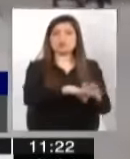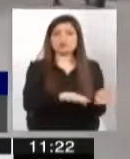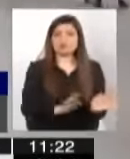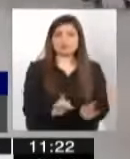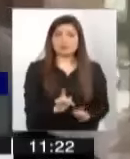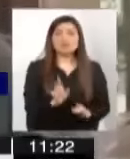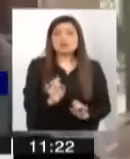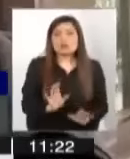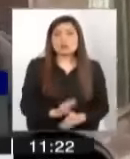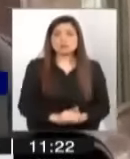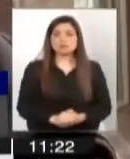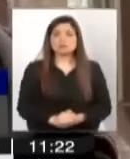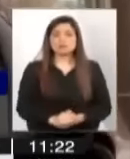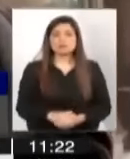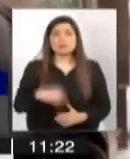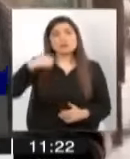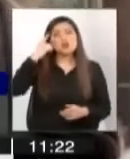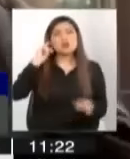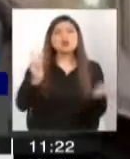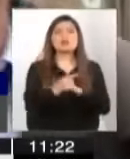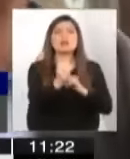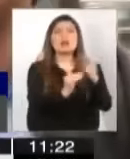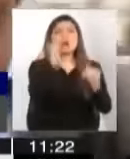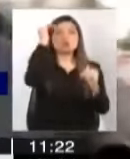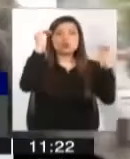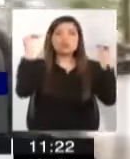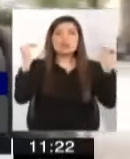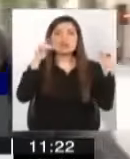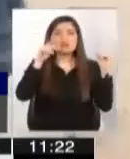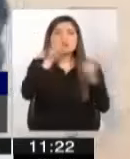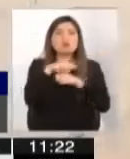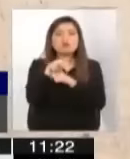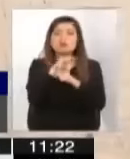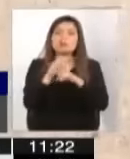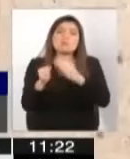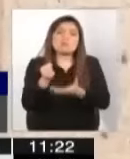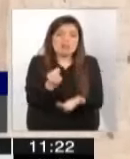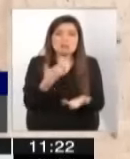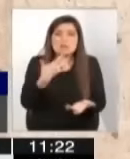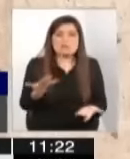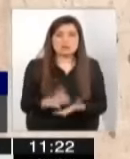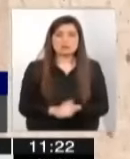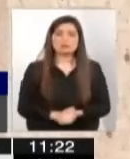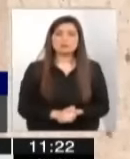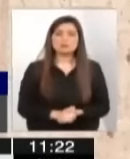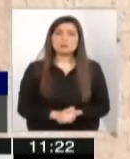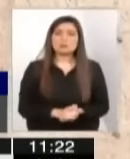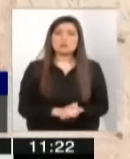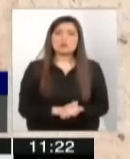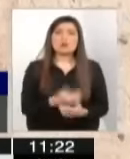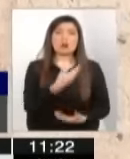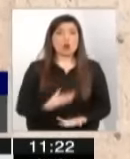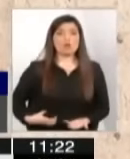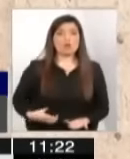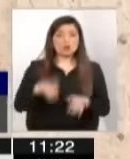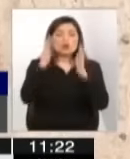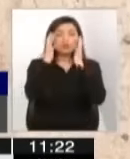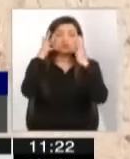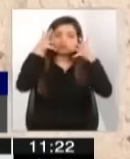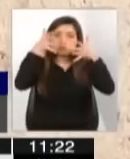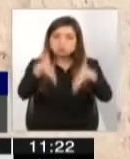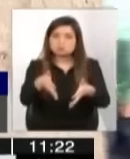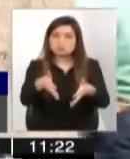Eso solamente. Yo creo que hay que cambiar las autoridades que lo están manejando más que ponerle más plata. El gobierno se concentre